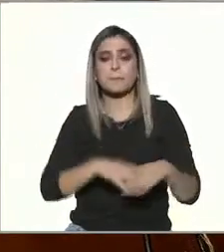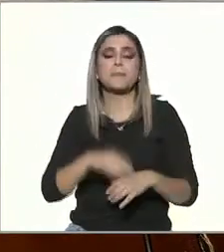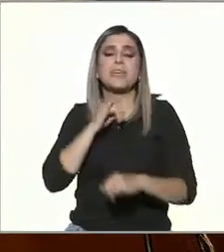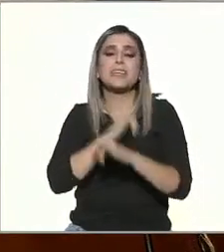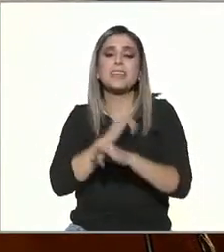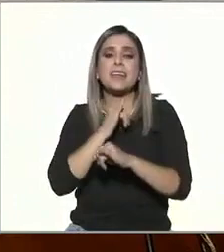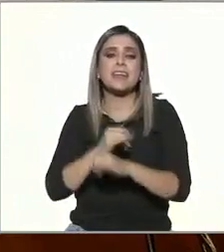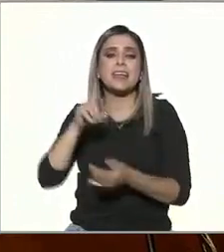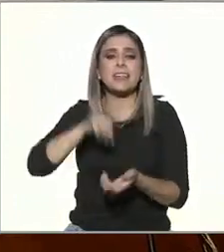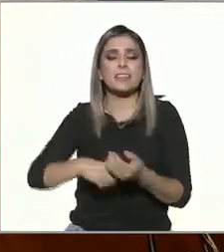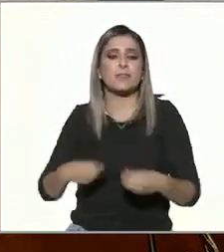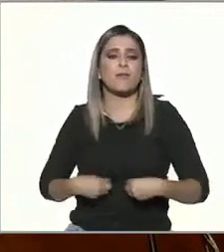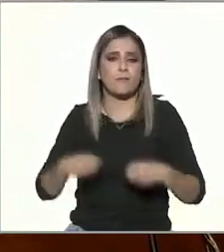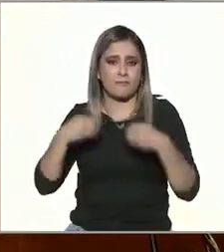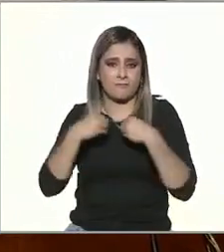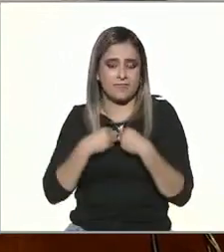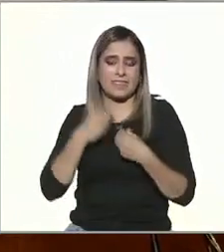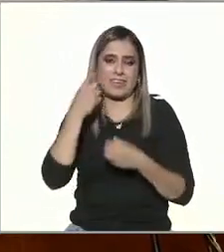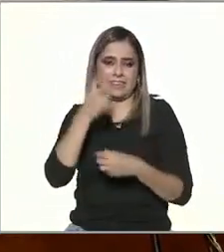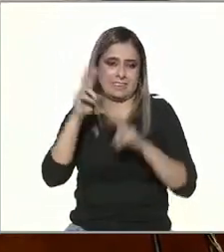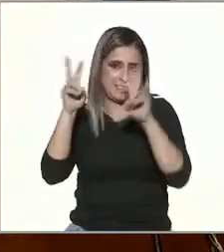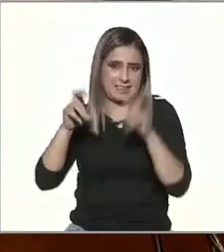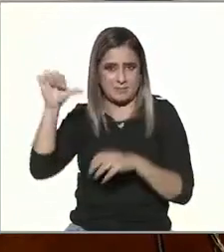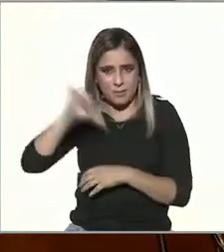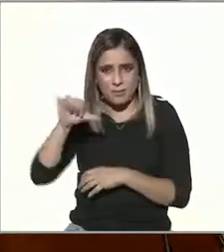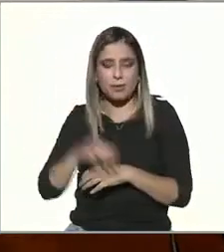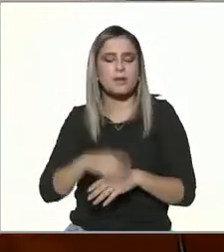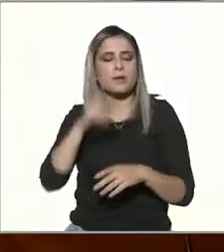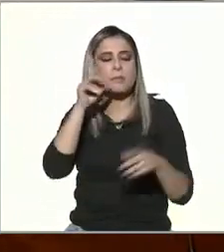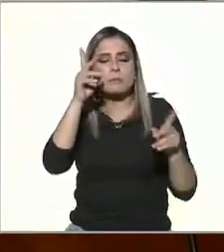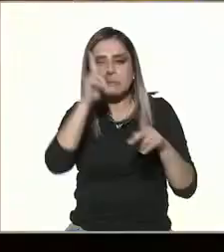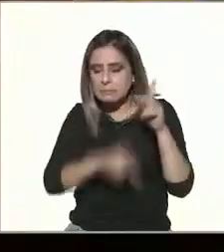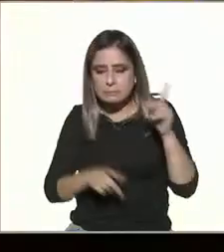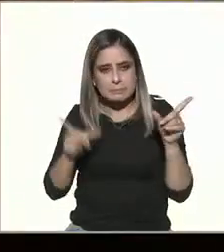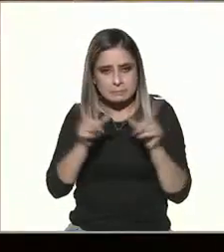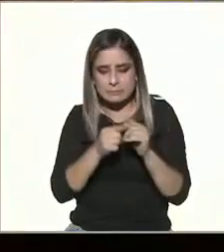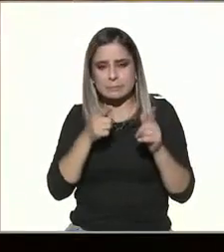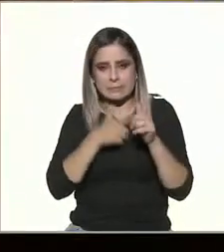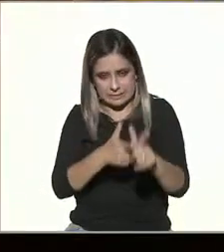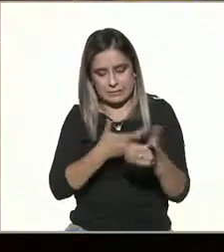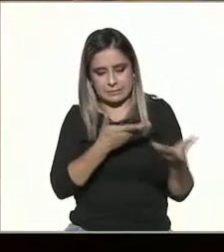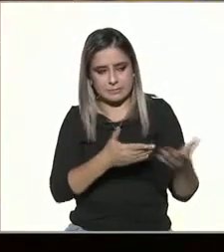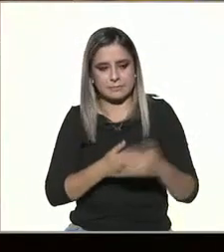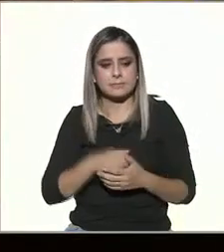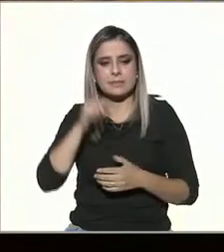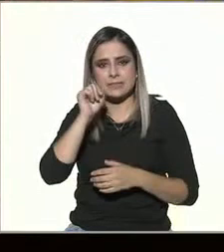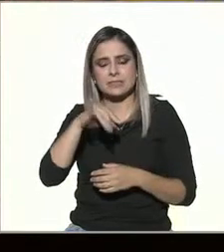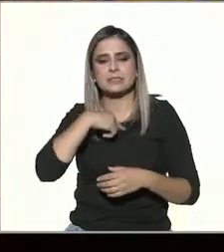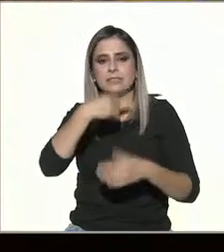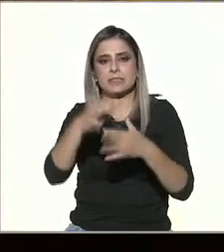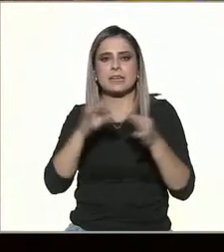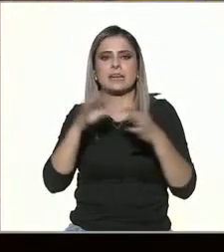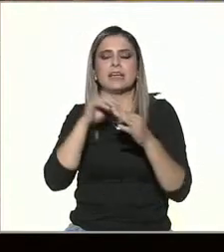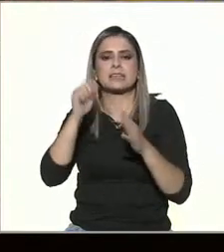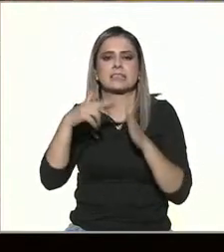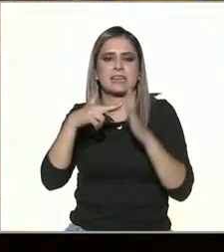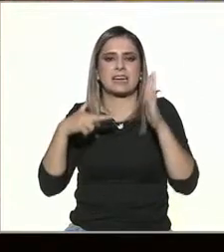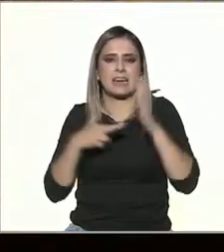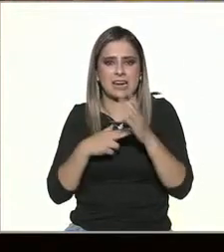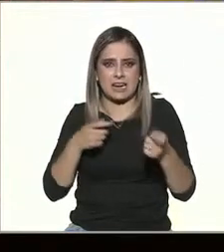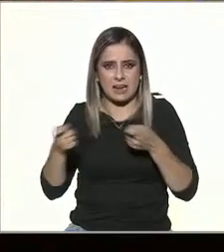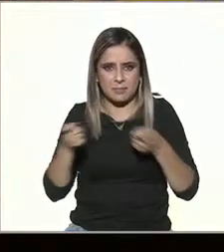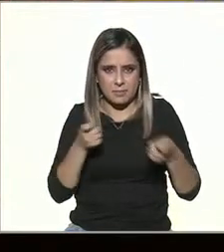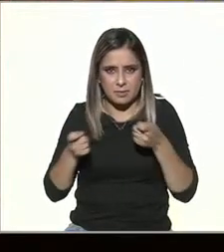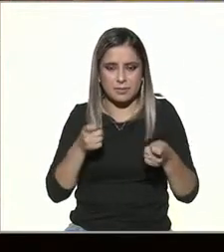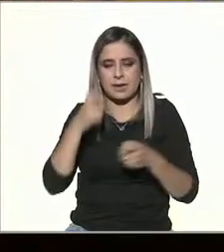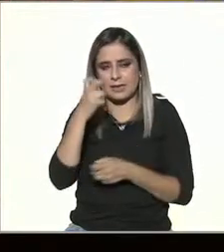cotidiana Filip tenías la palabra antes de la pausa venga continúa Pues estábamos tocando el tema de regulación como que no quería